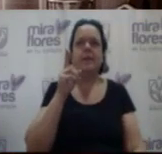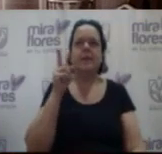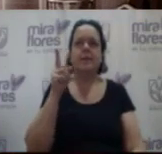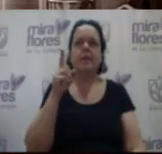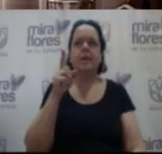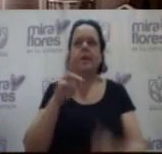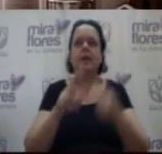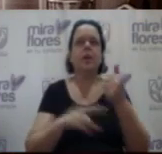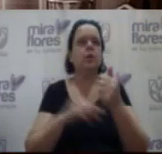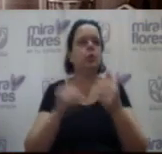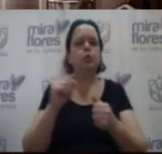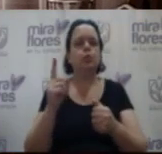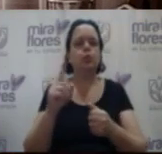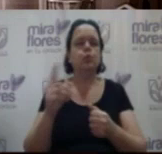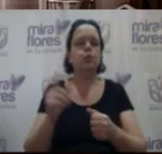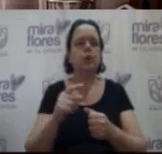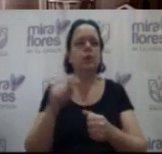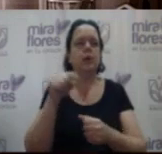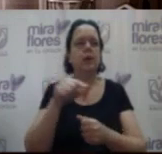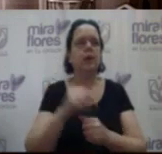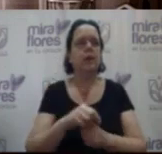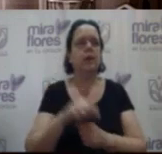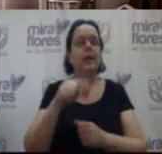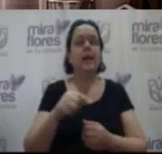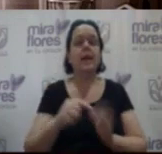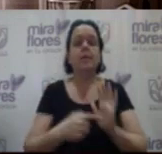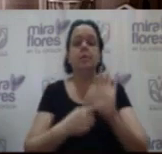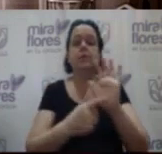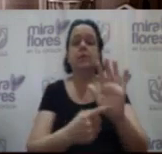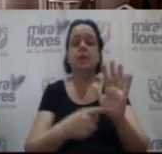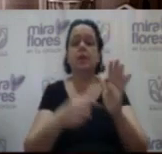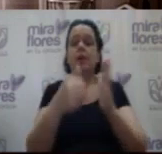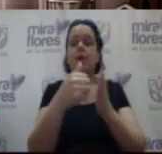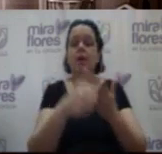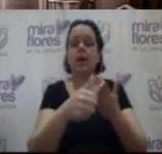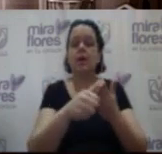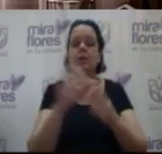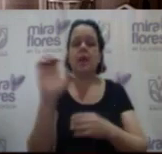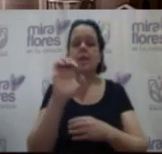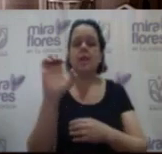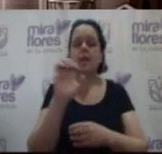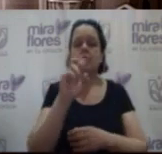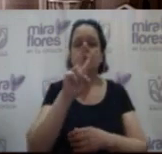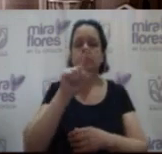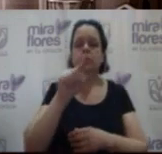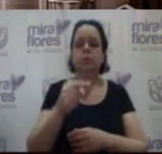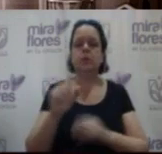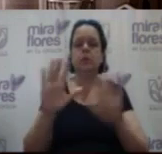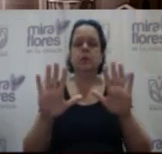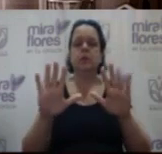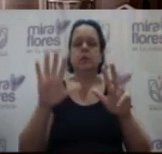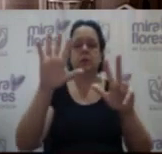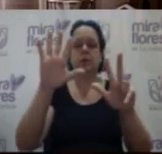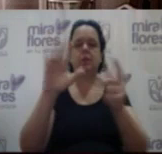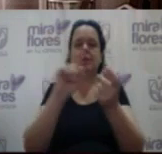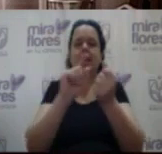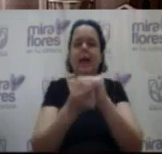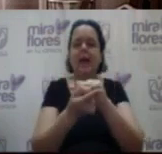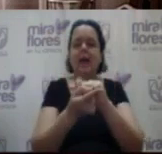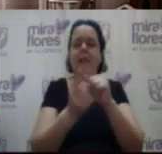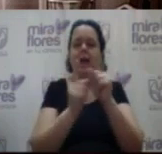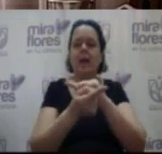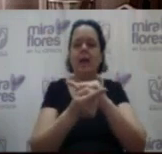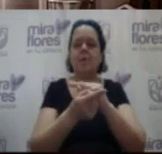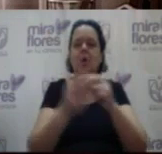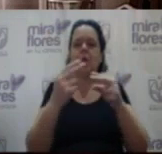reunión de comisiones, pero ellos presentaron una carta desde enero del 2018 para el cambio de zonificación